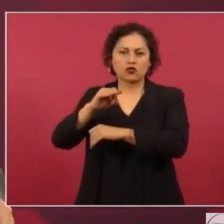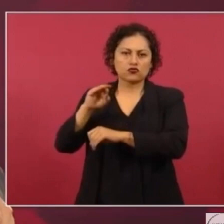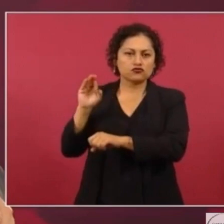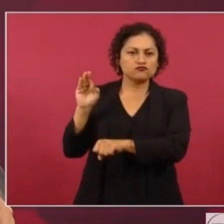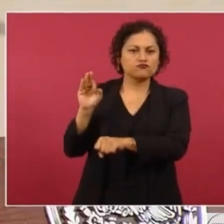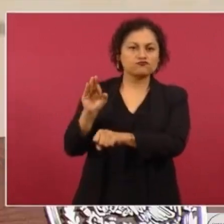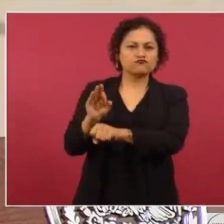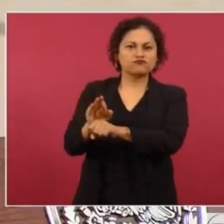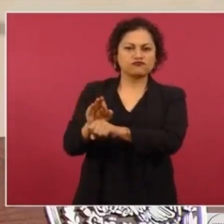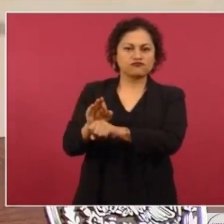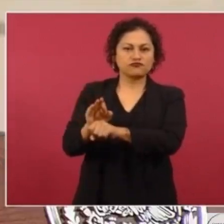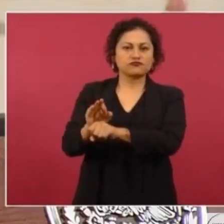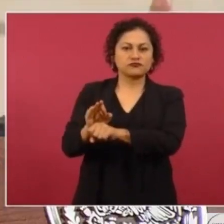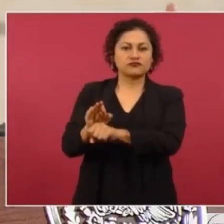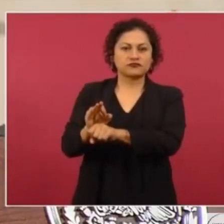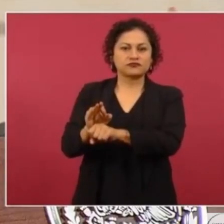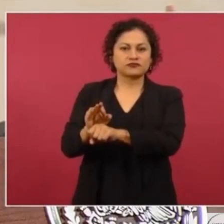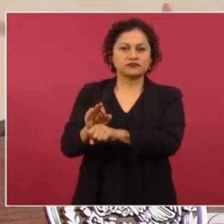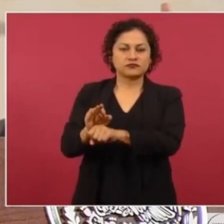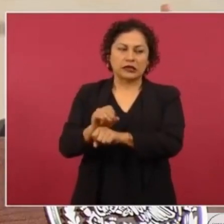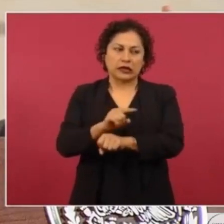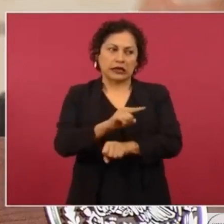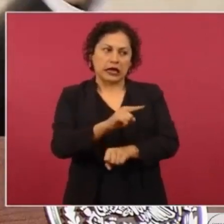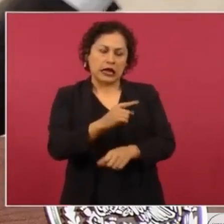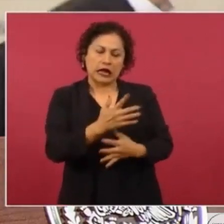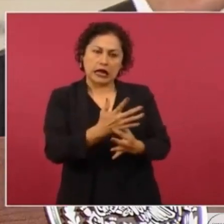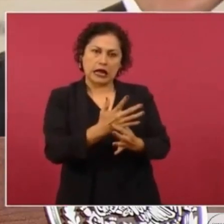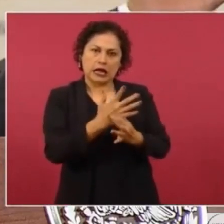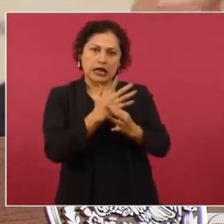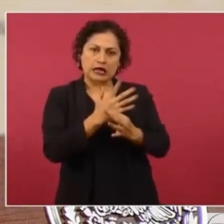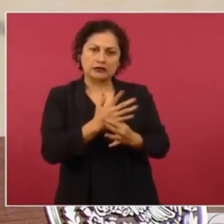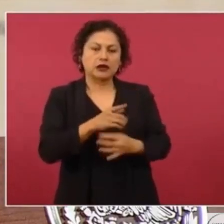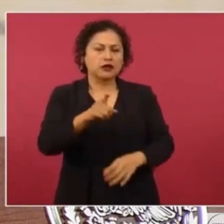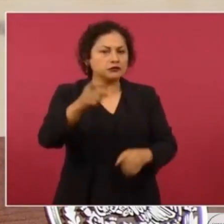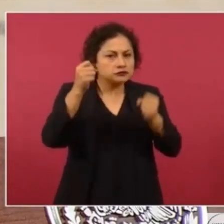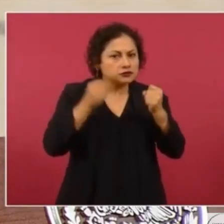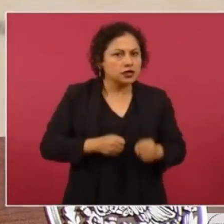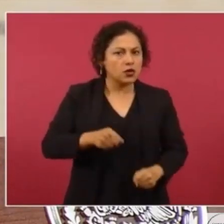Este en contra de la amenaza y echándome la culpa.